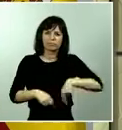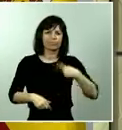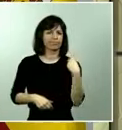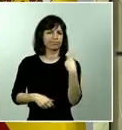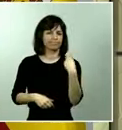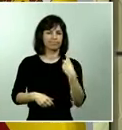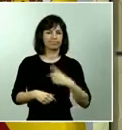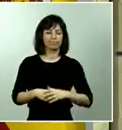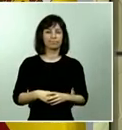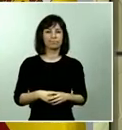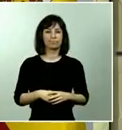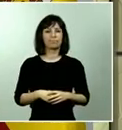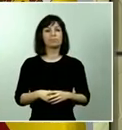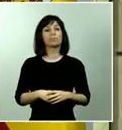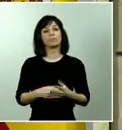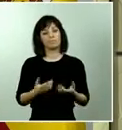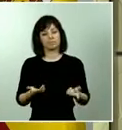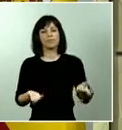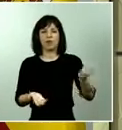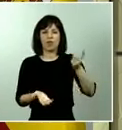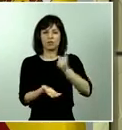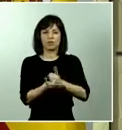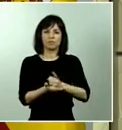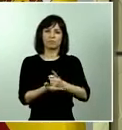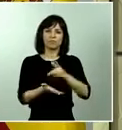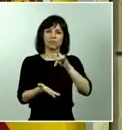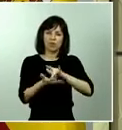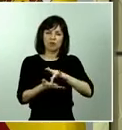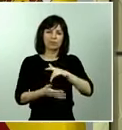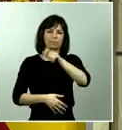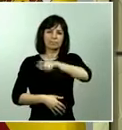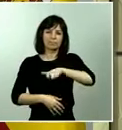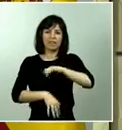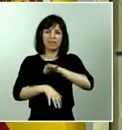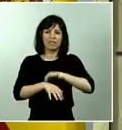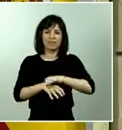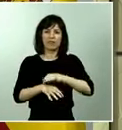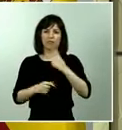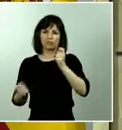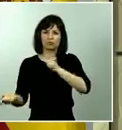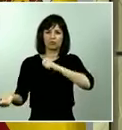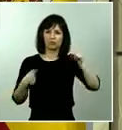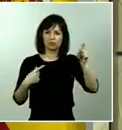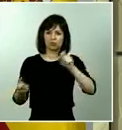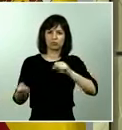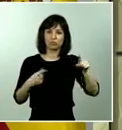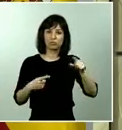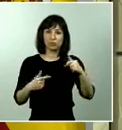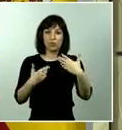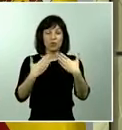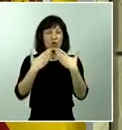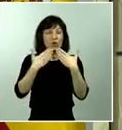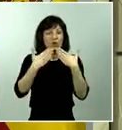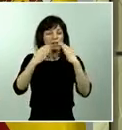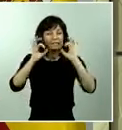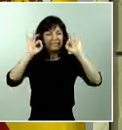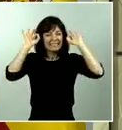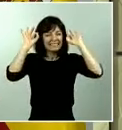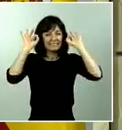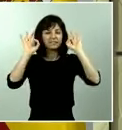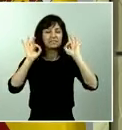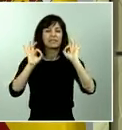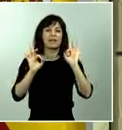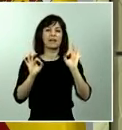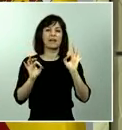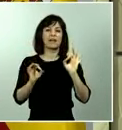nuevamente, hemos estado haciendo traslados de enfermos. Yo también quiero agradecer muy especial a la sanidad